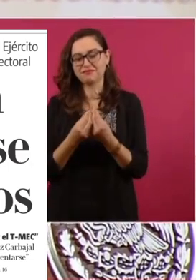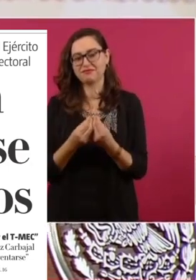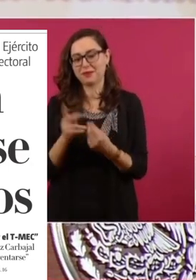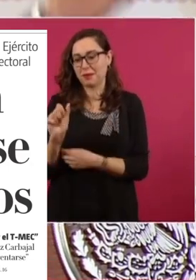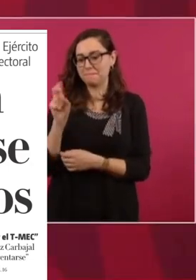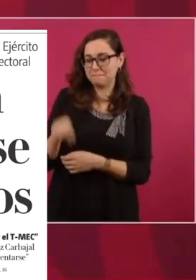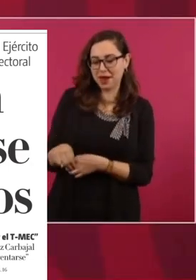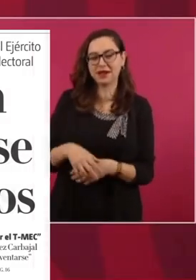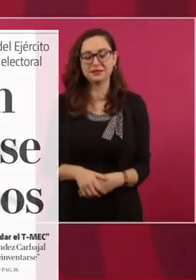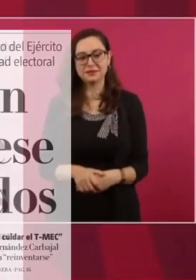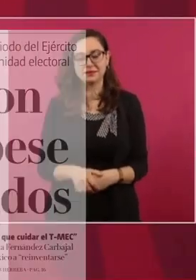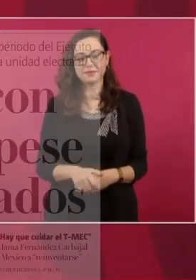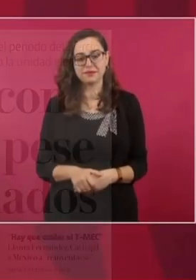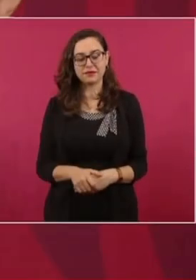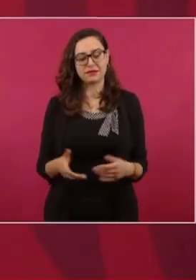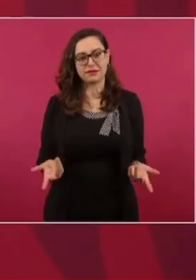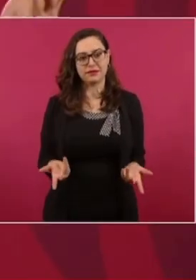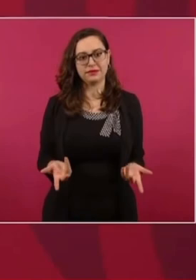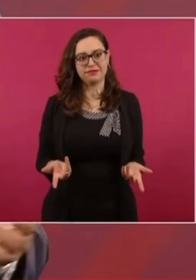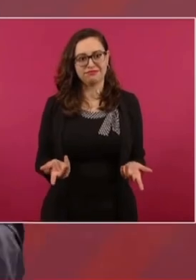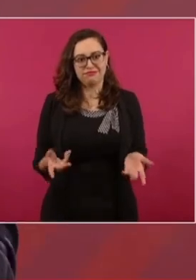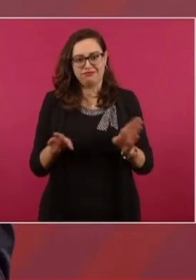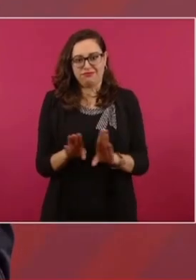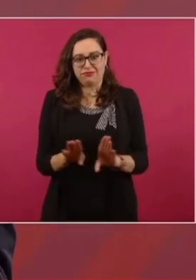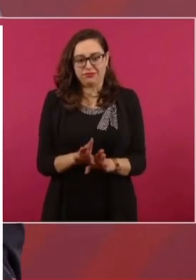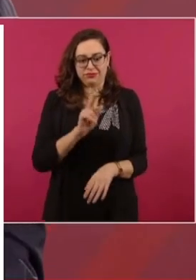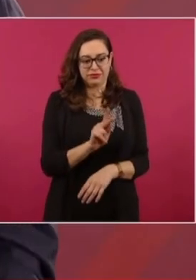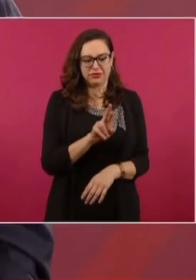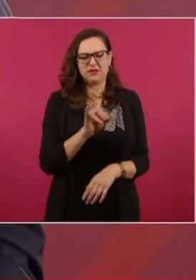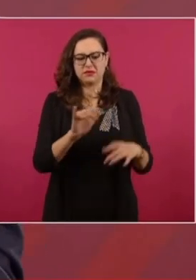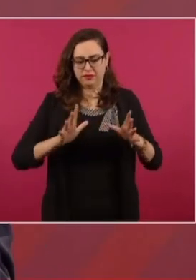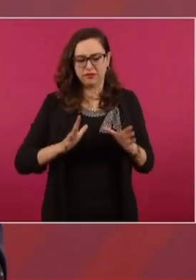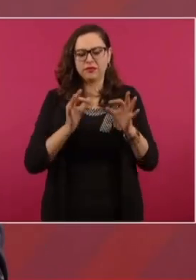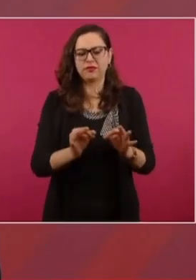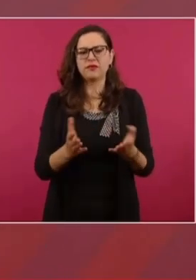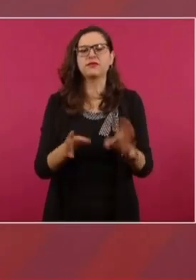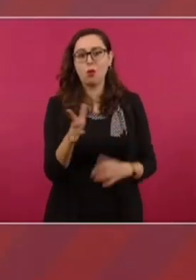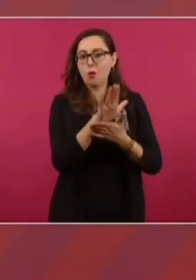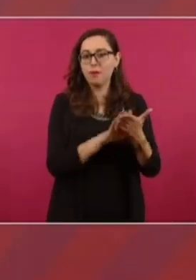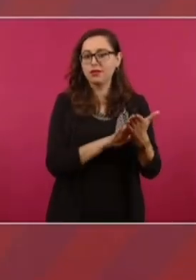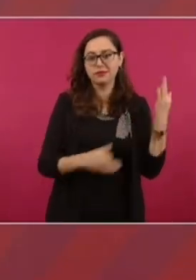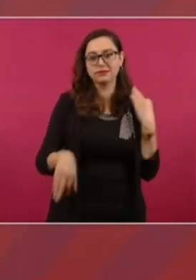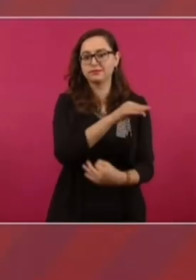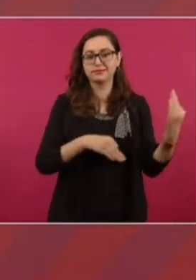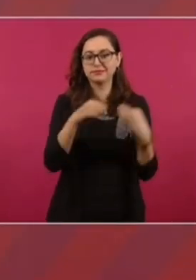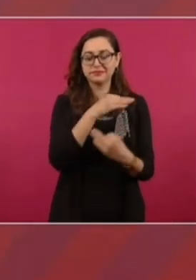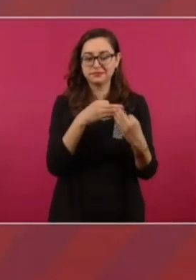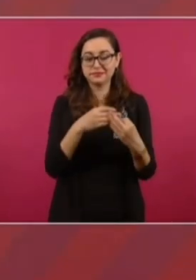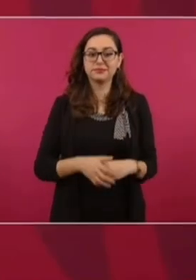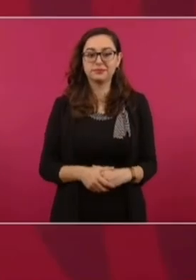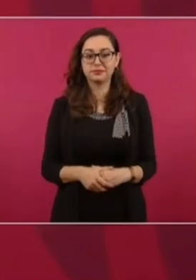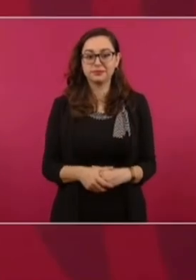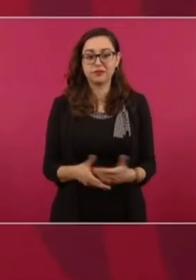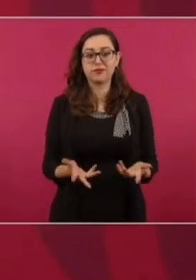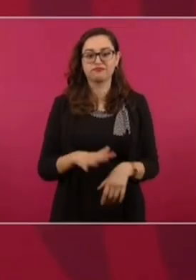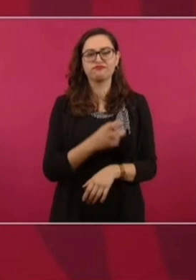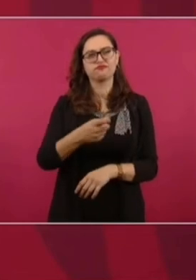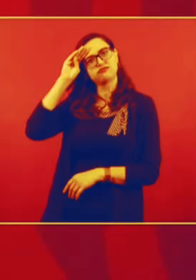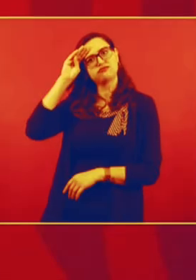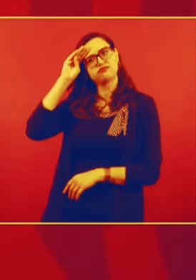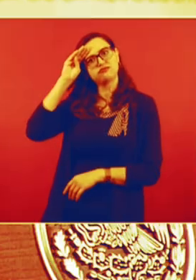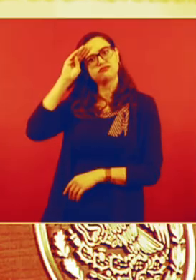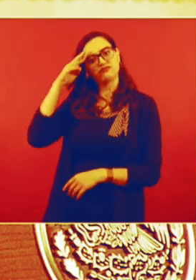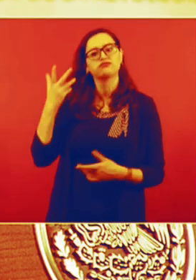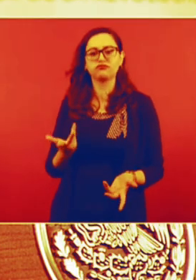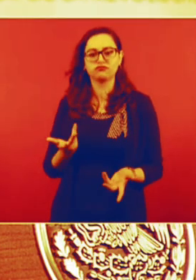O un partido surgido de una revolución ejemplar. Por eso, creo, que conviene